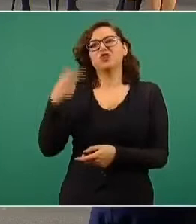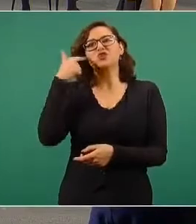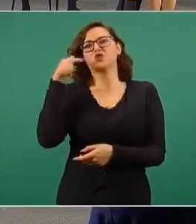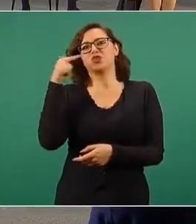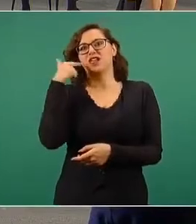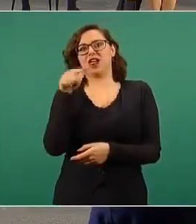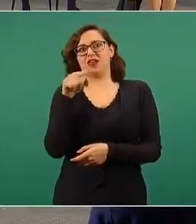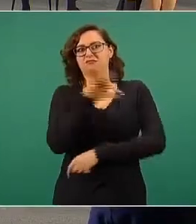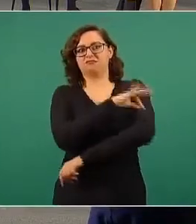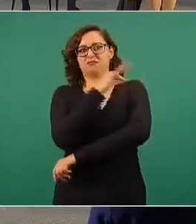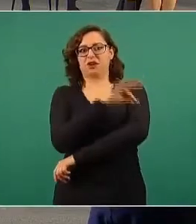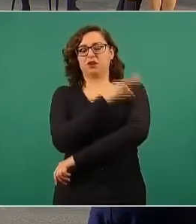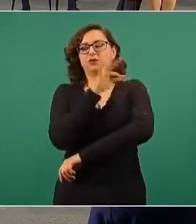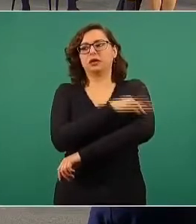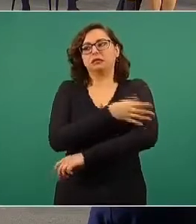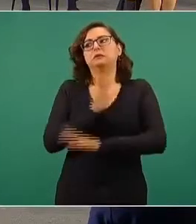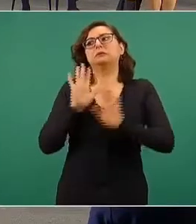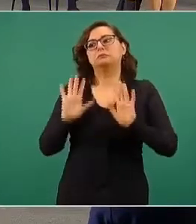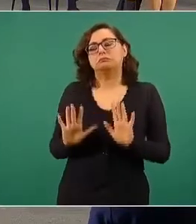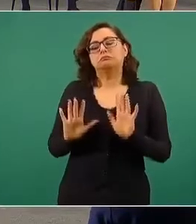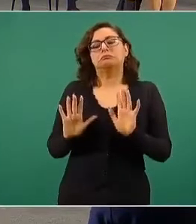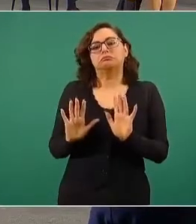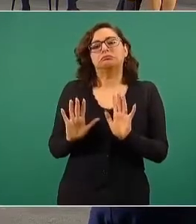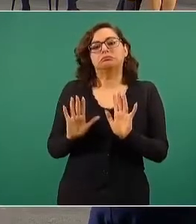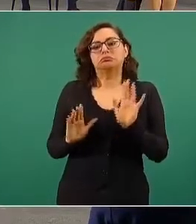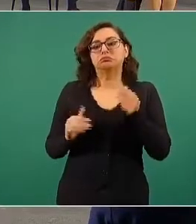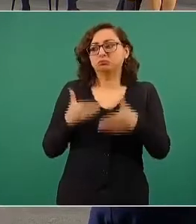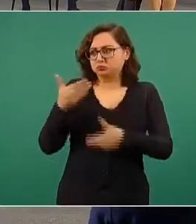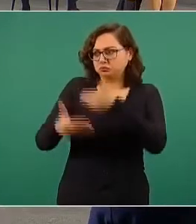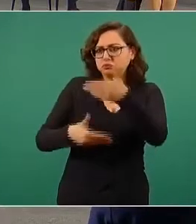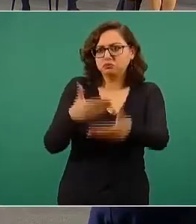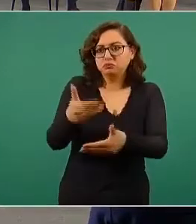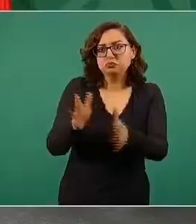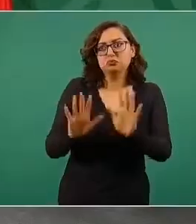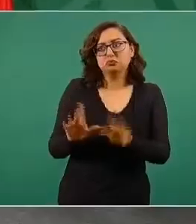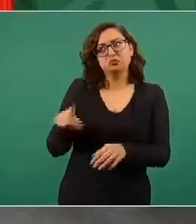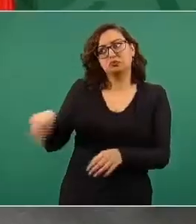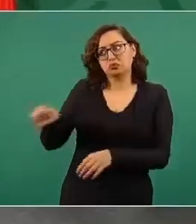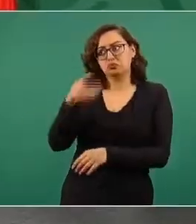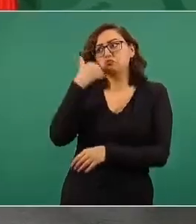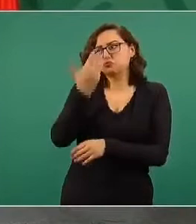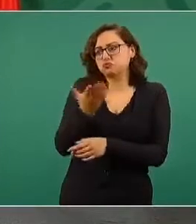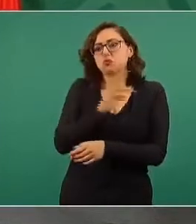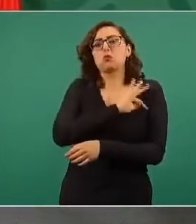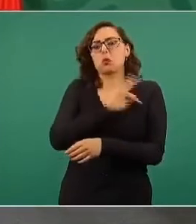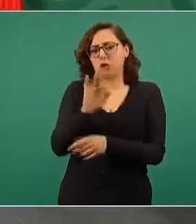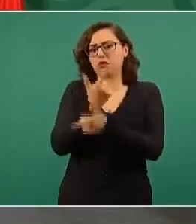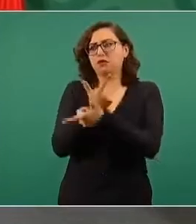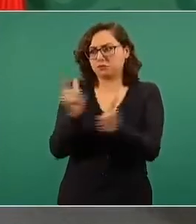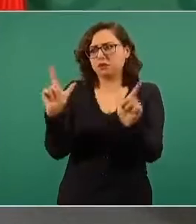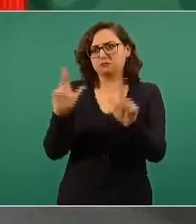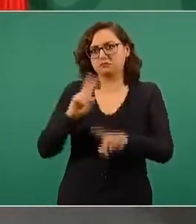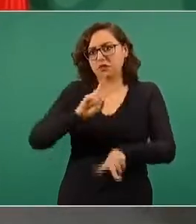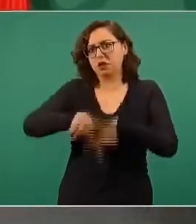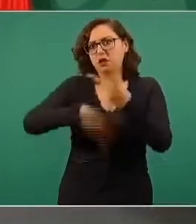posibilidad de vacunarse porque están quedando